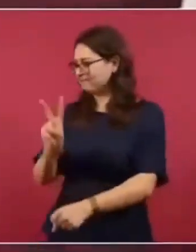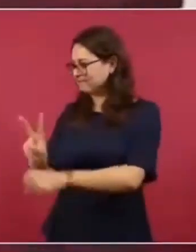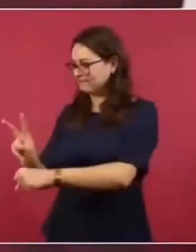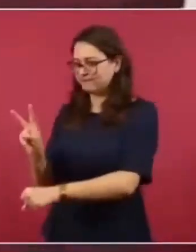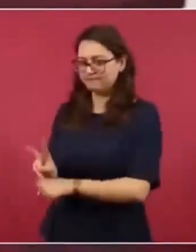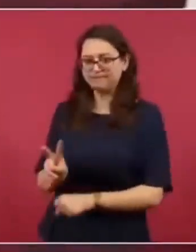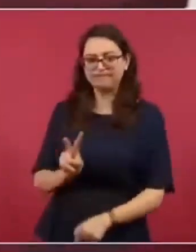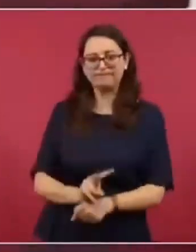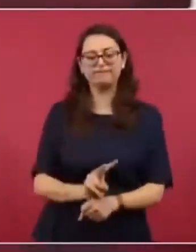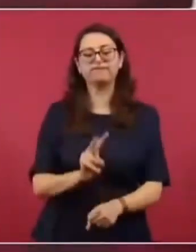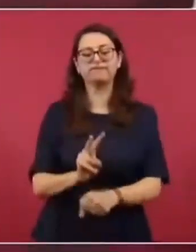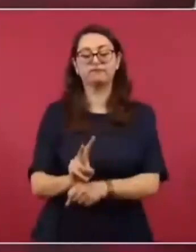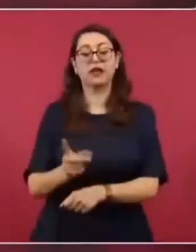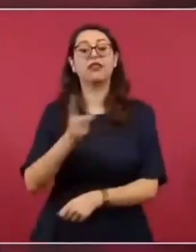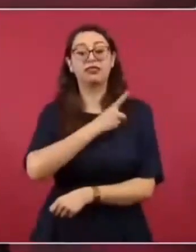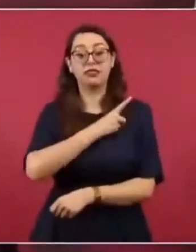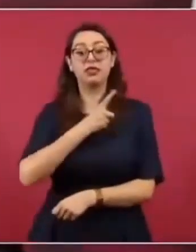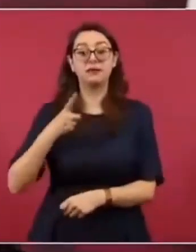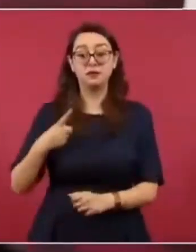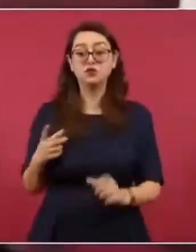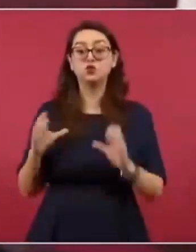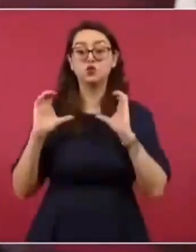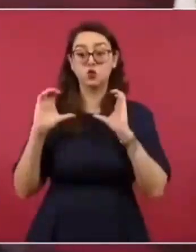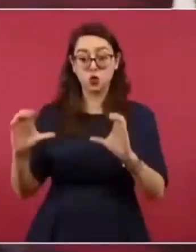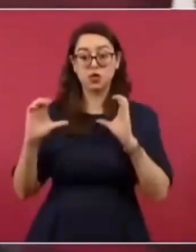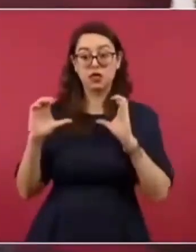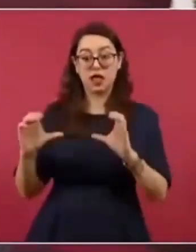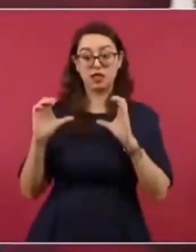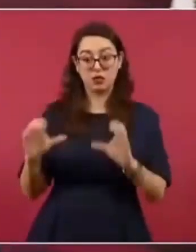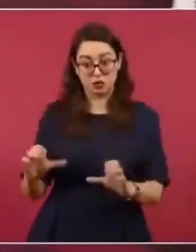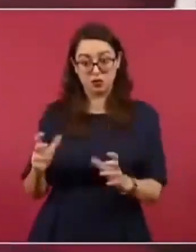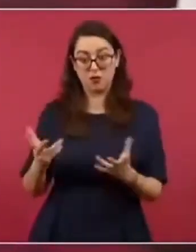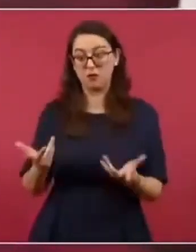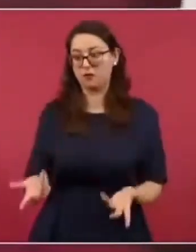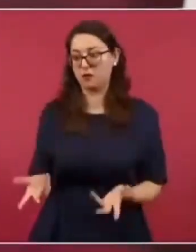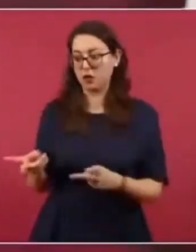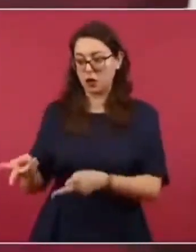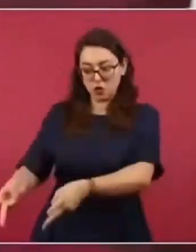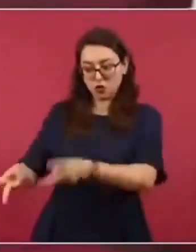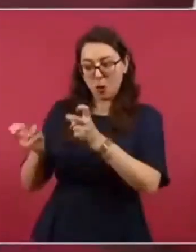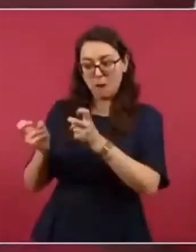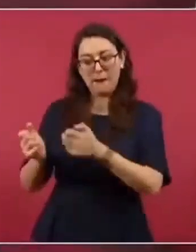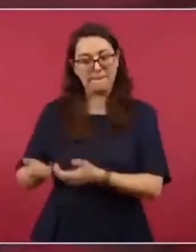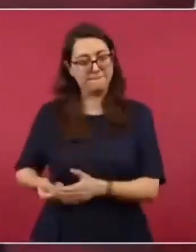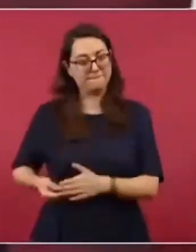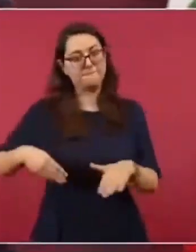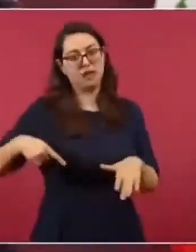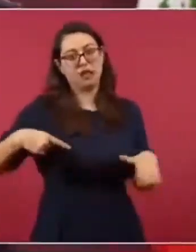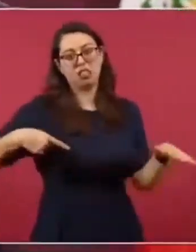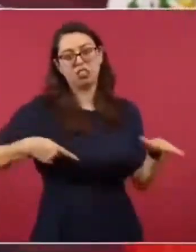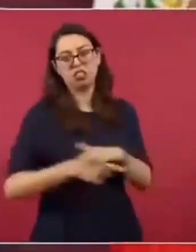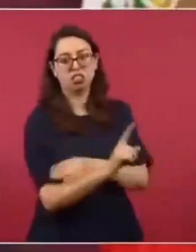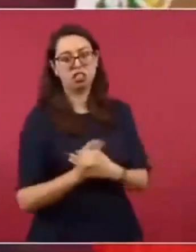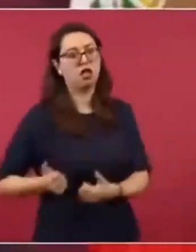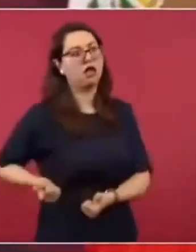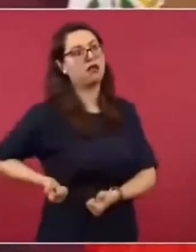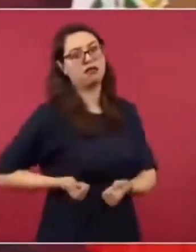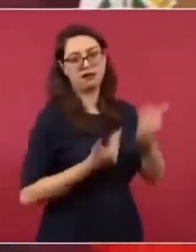fentanilo y lo hacemos no por miedo